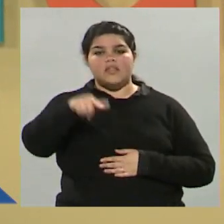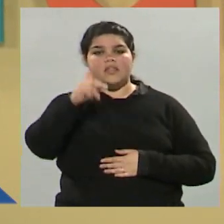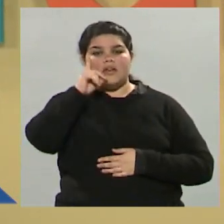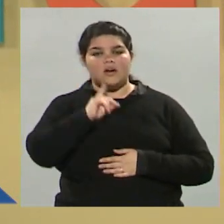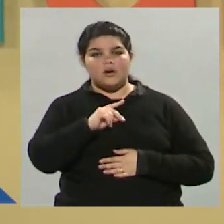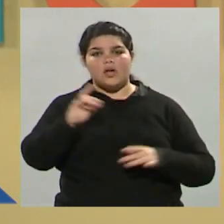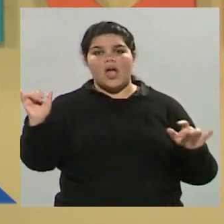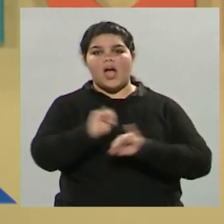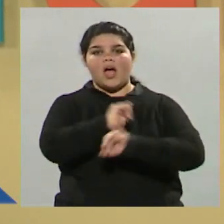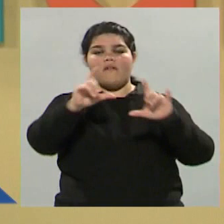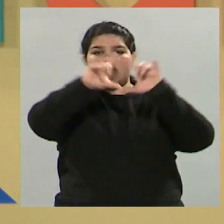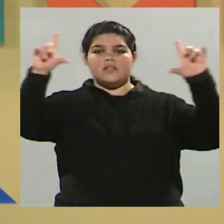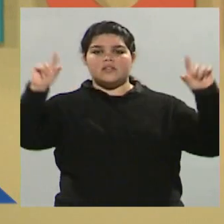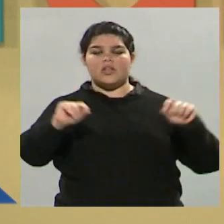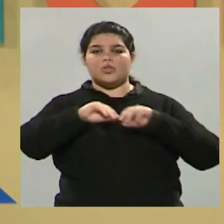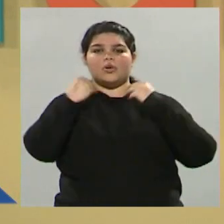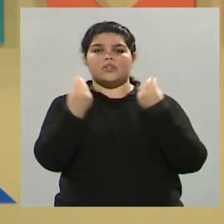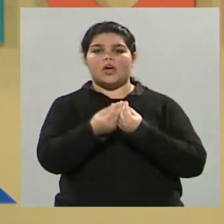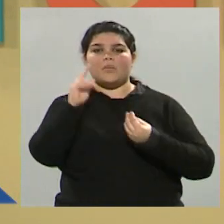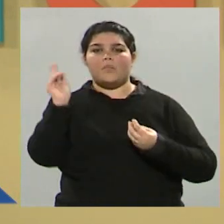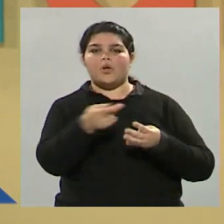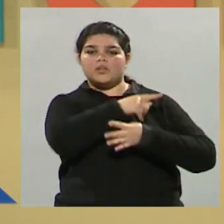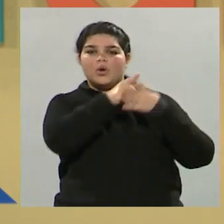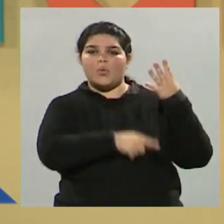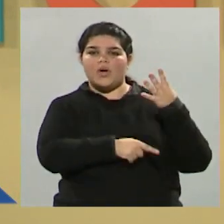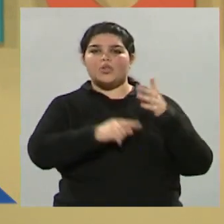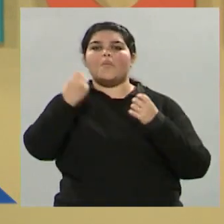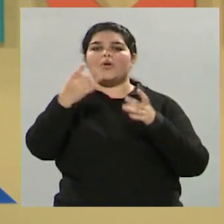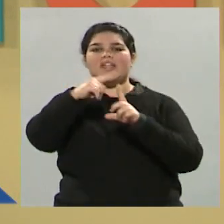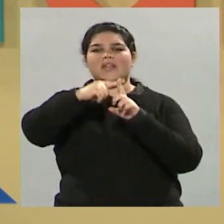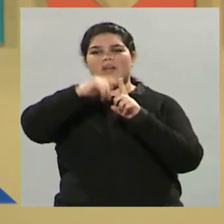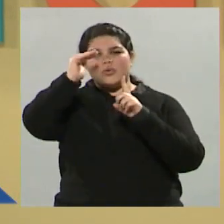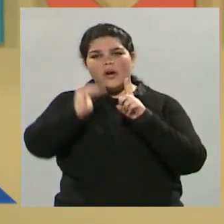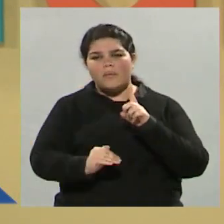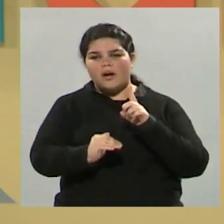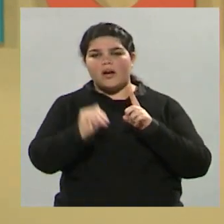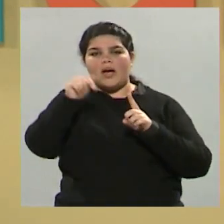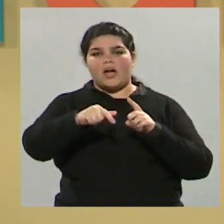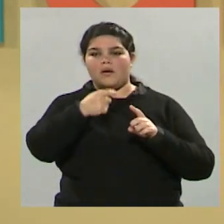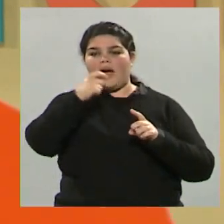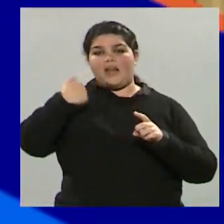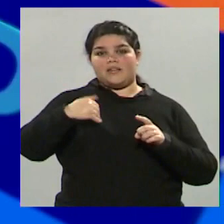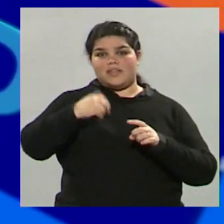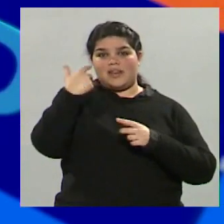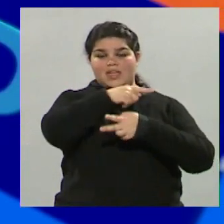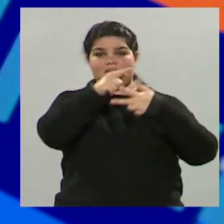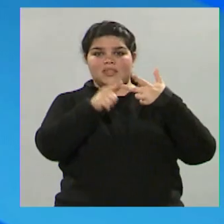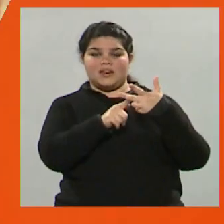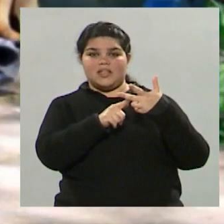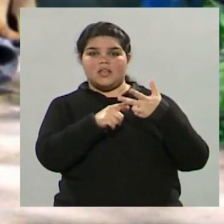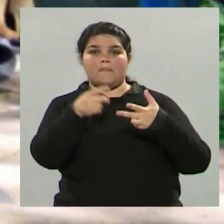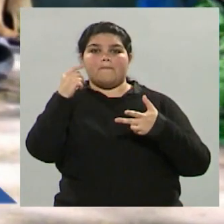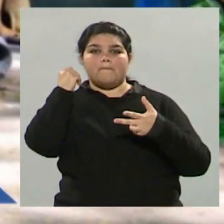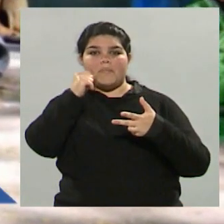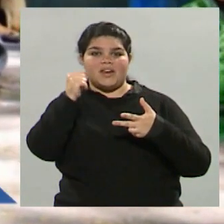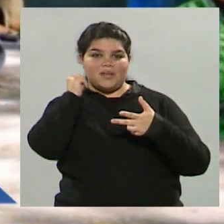titulaban sobre cuatro muertes por las bajas temperaturas en la Argentina, tres se registraron en la ciudad de Mar de Plata